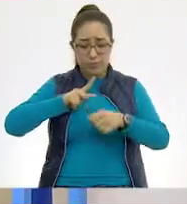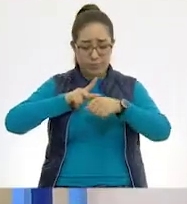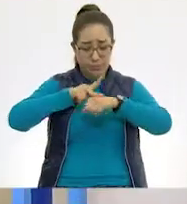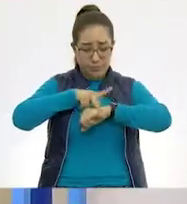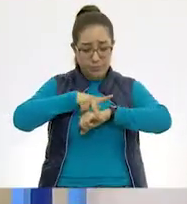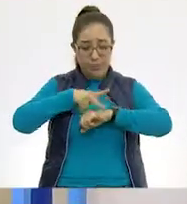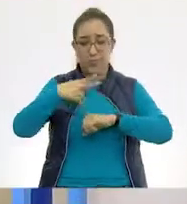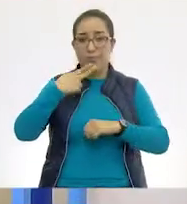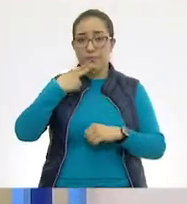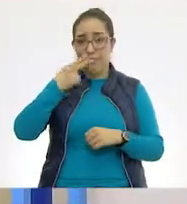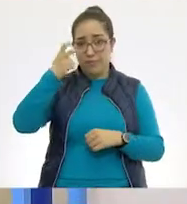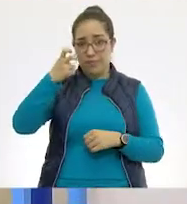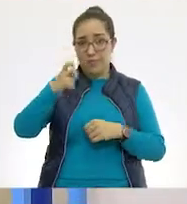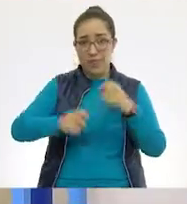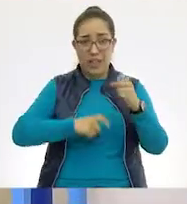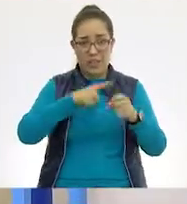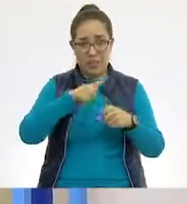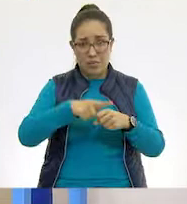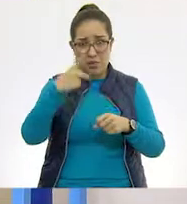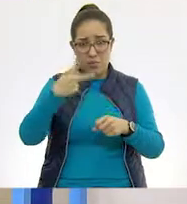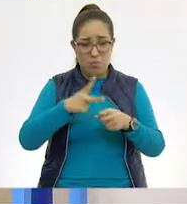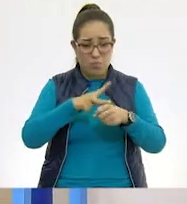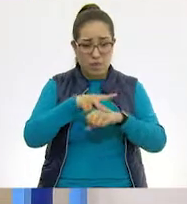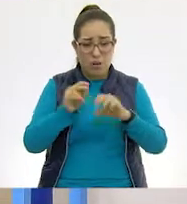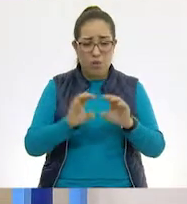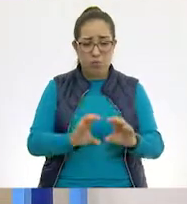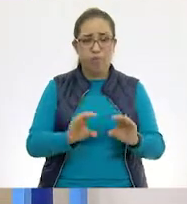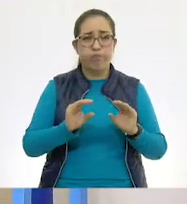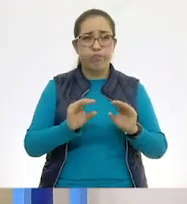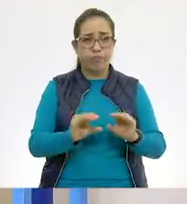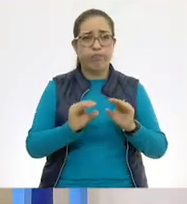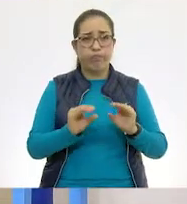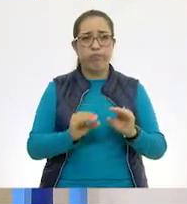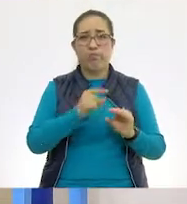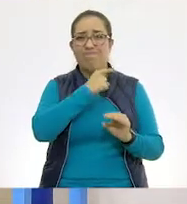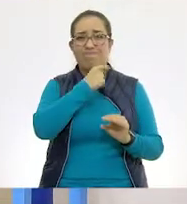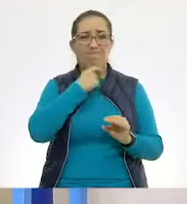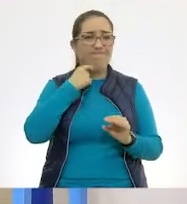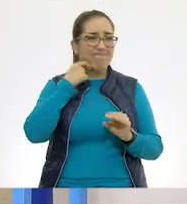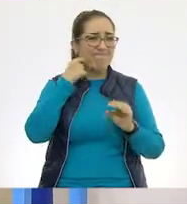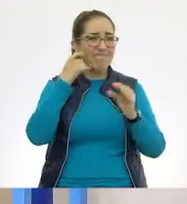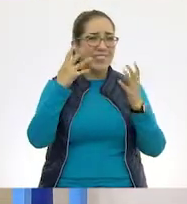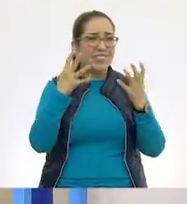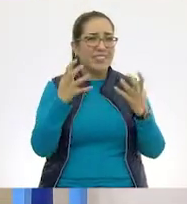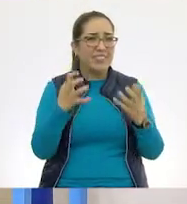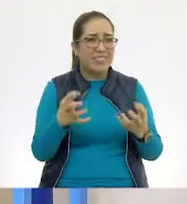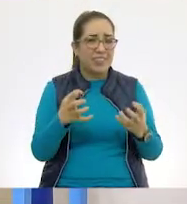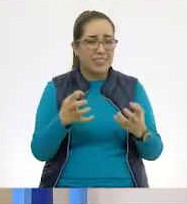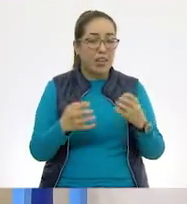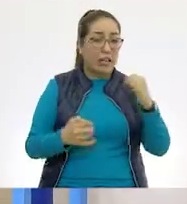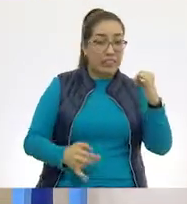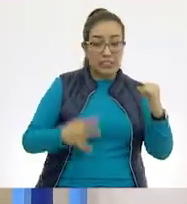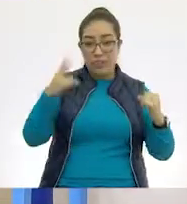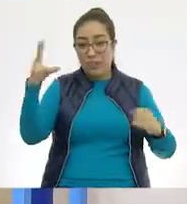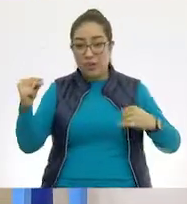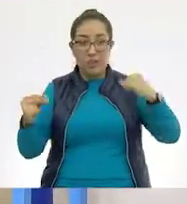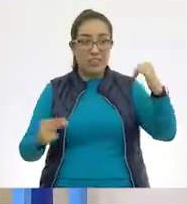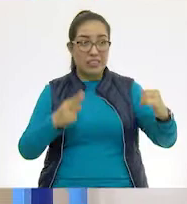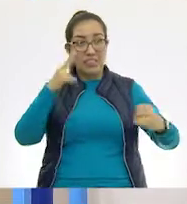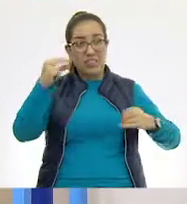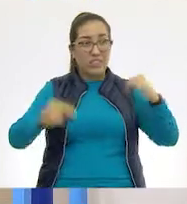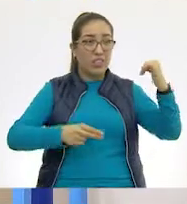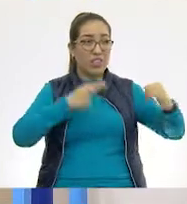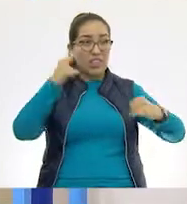animales con piel gruesa y seca, ¿cierto o falso? ¡Sí! ¡Qué bien!